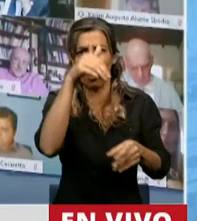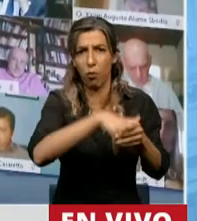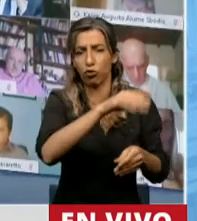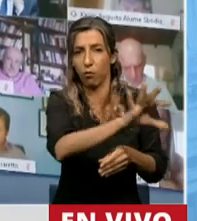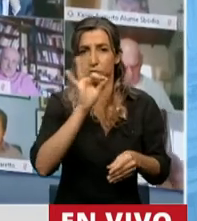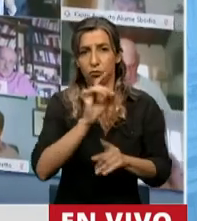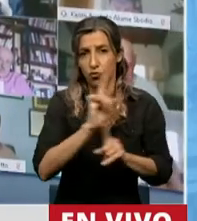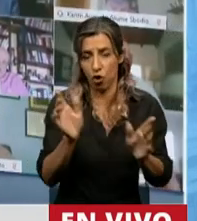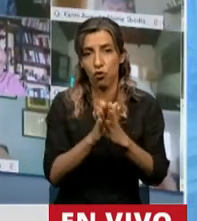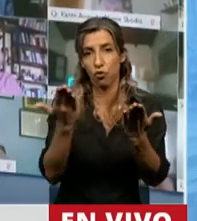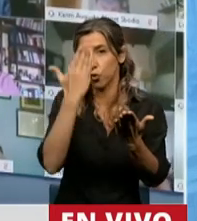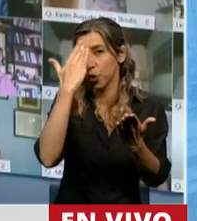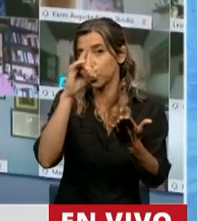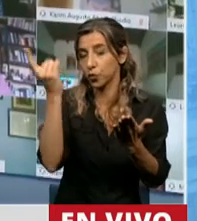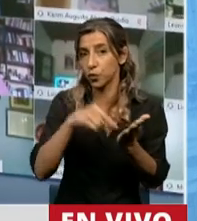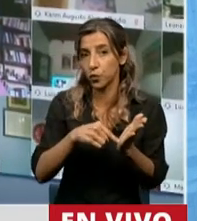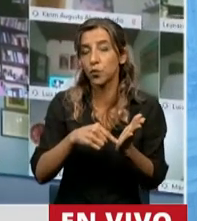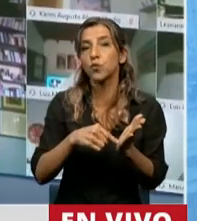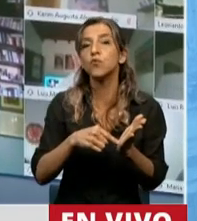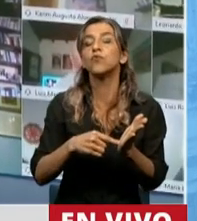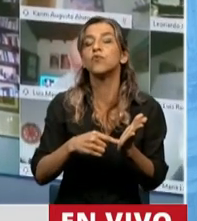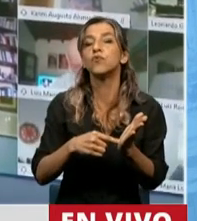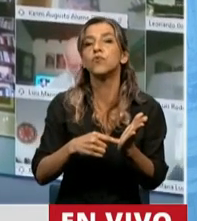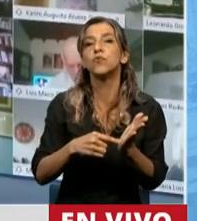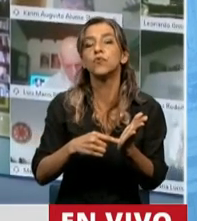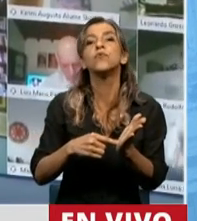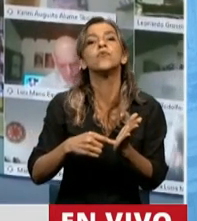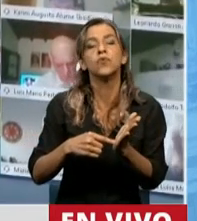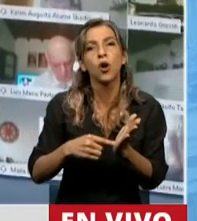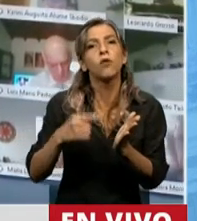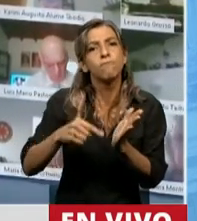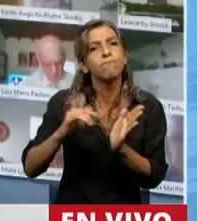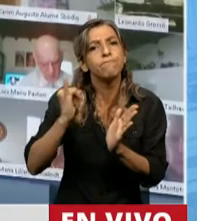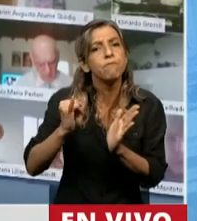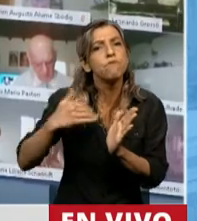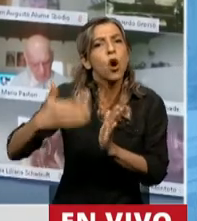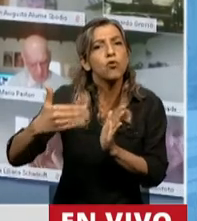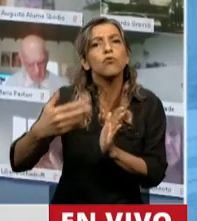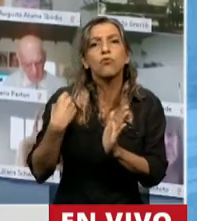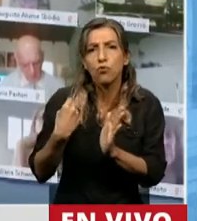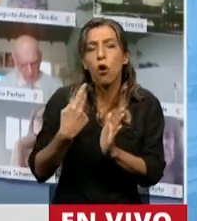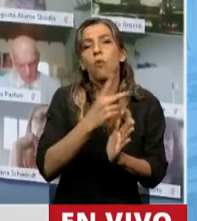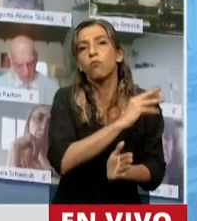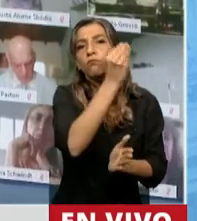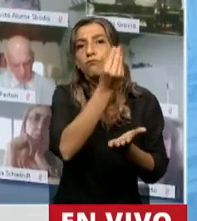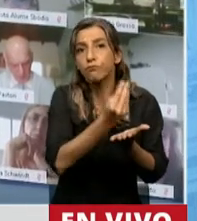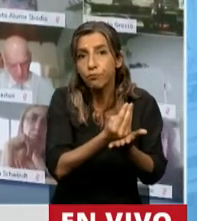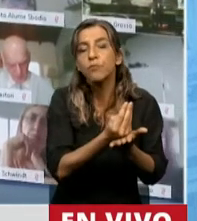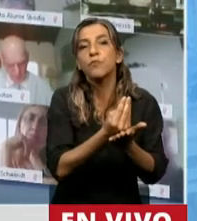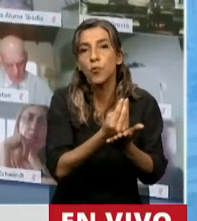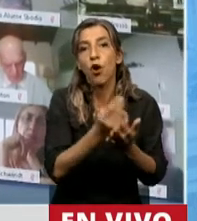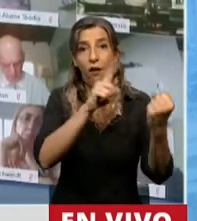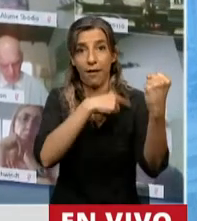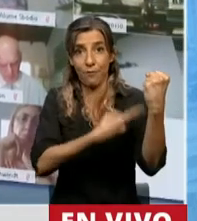establece que esa función se ejerce a partir del involucramiento de tres